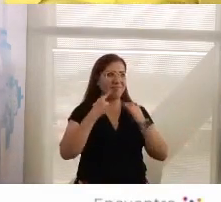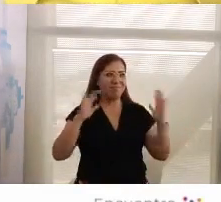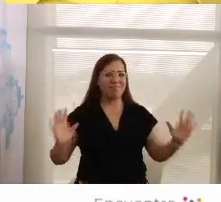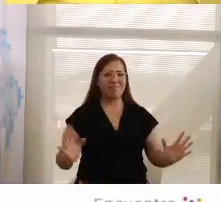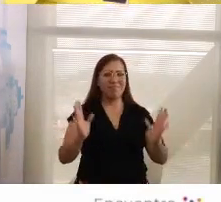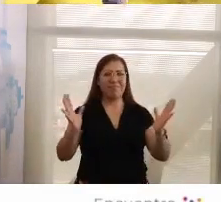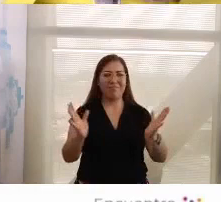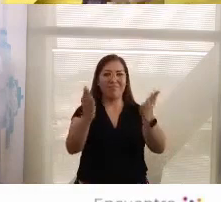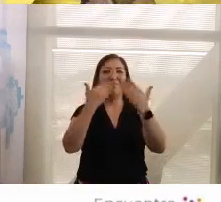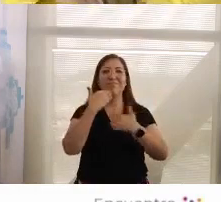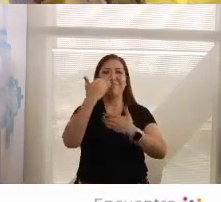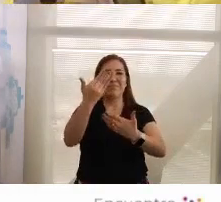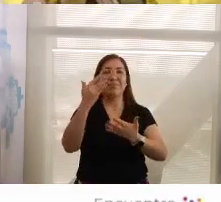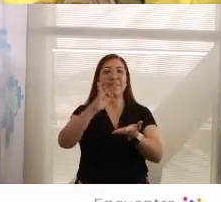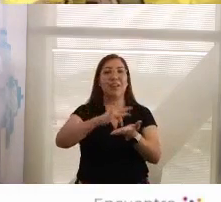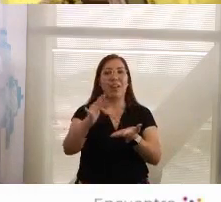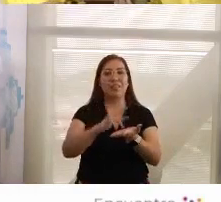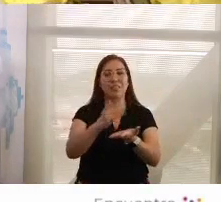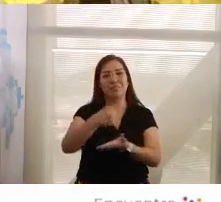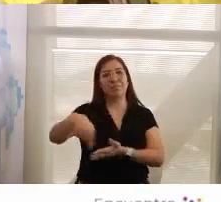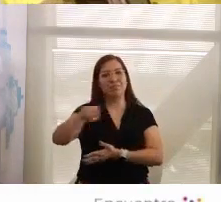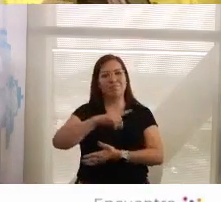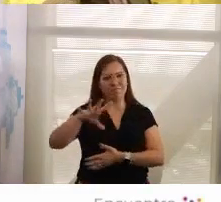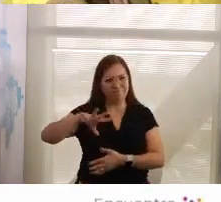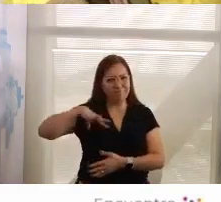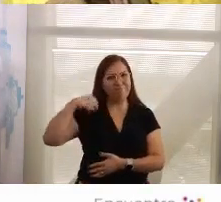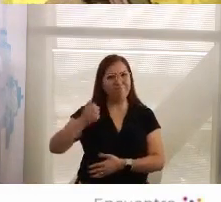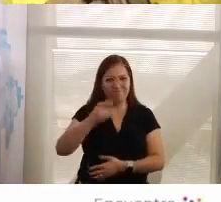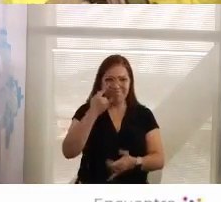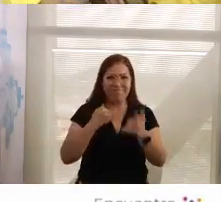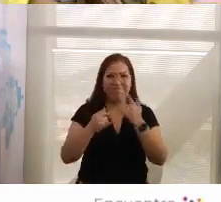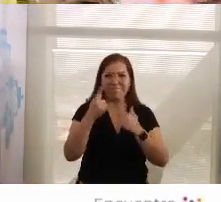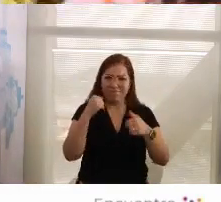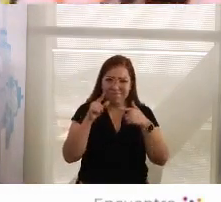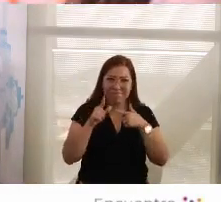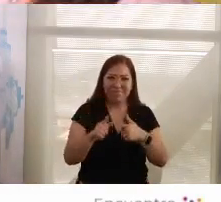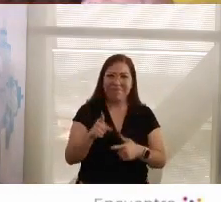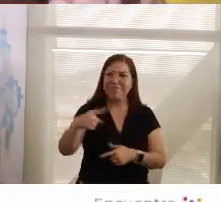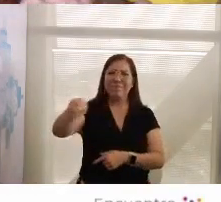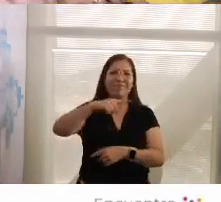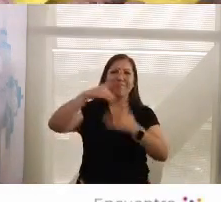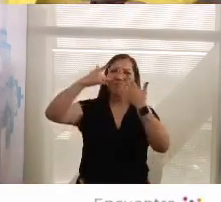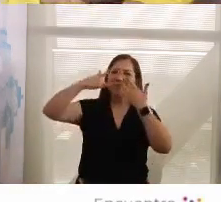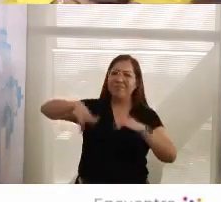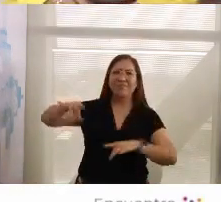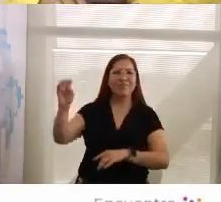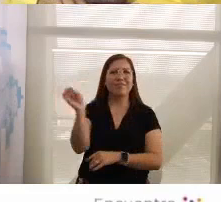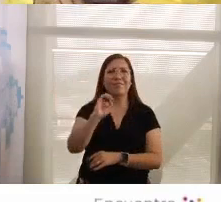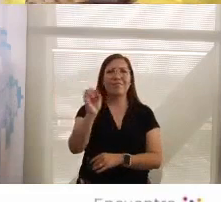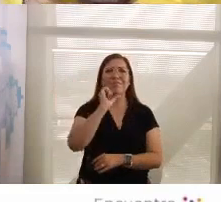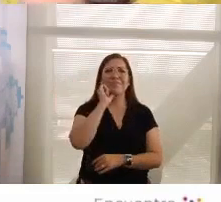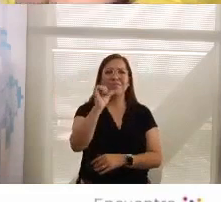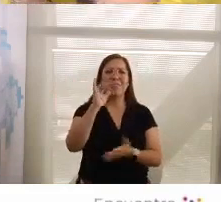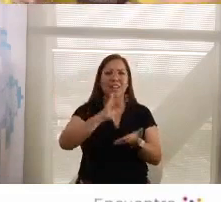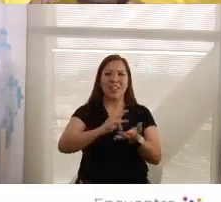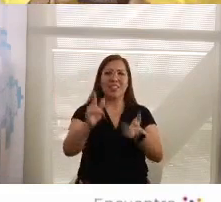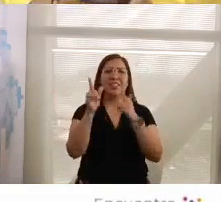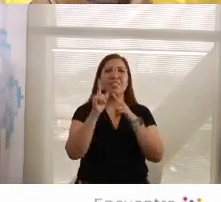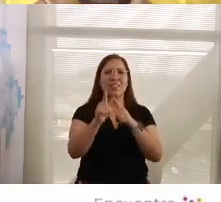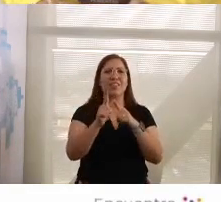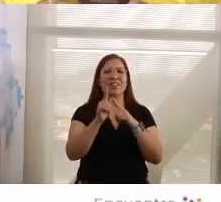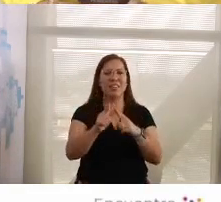gracias por no agotarse de actuar gracias por mantener esta conversación viva